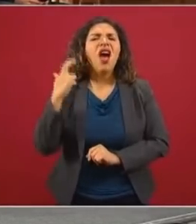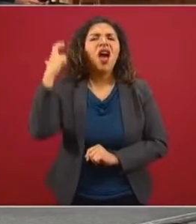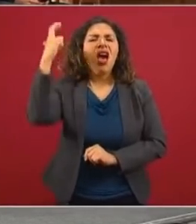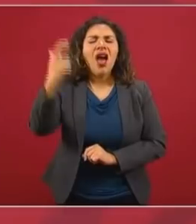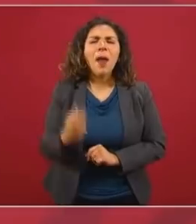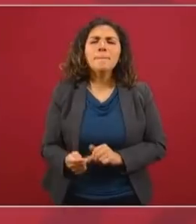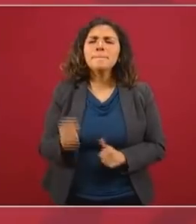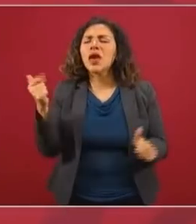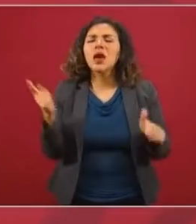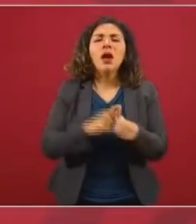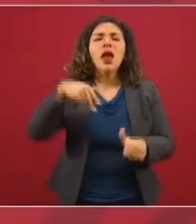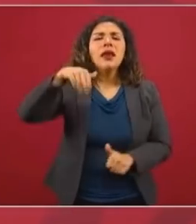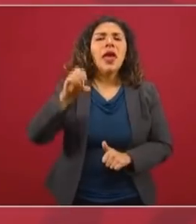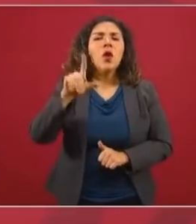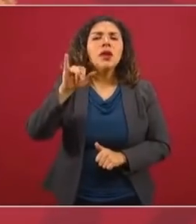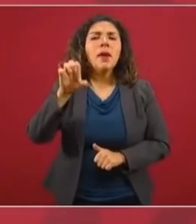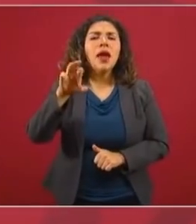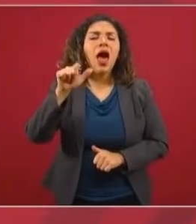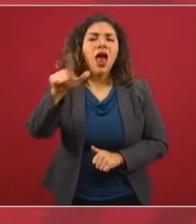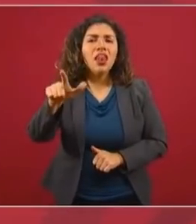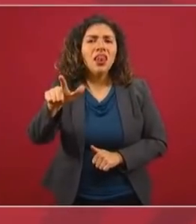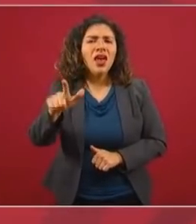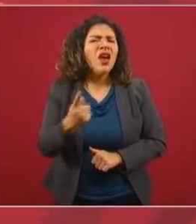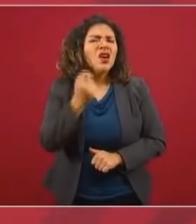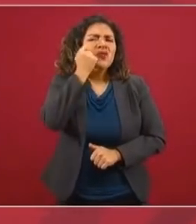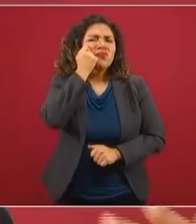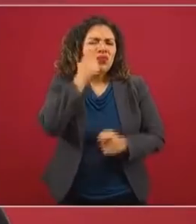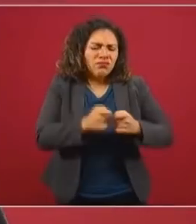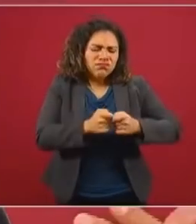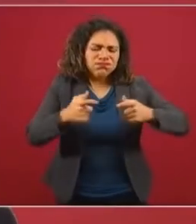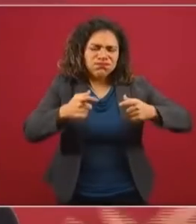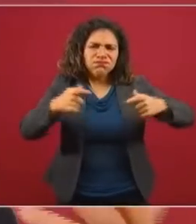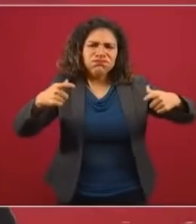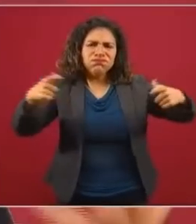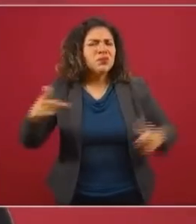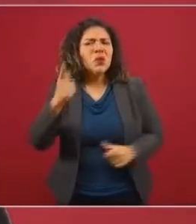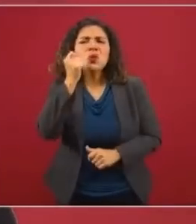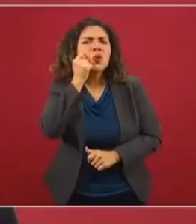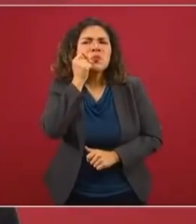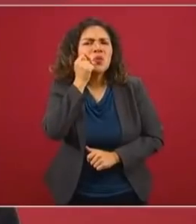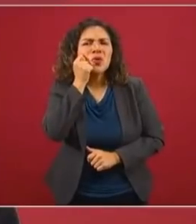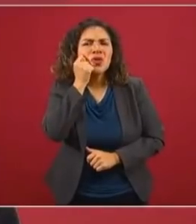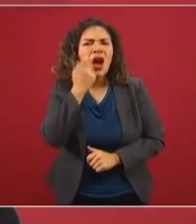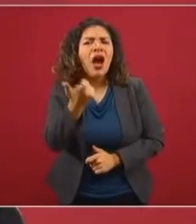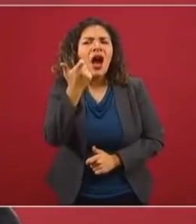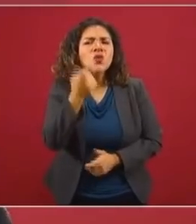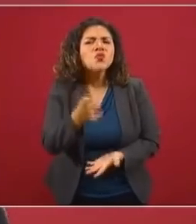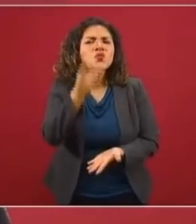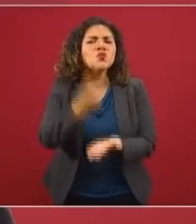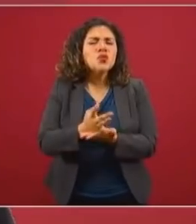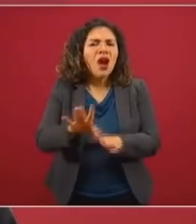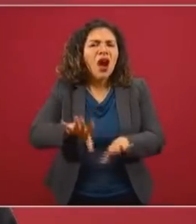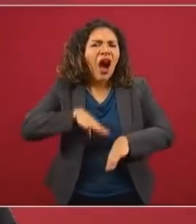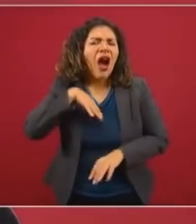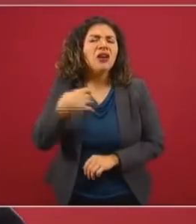era crecer como fuera, sin importar